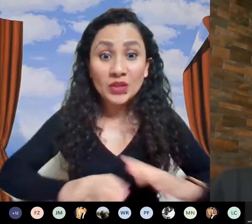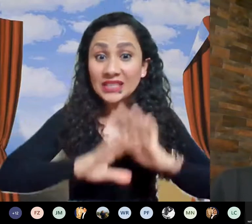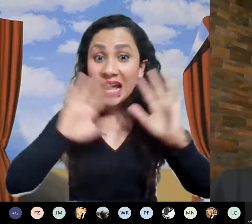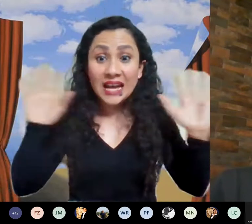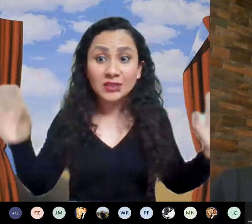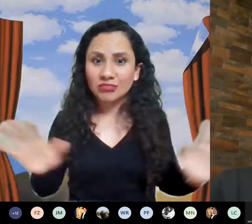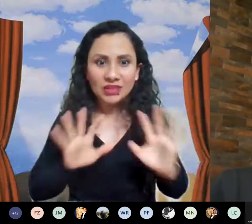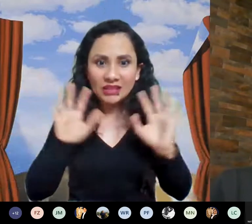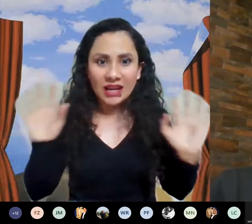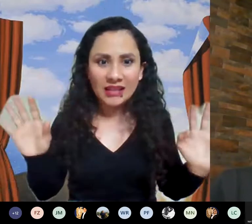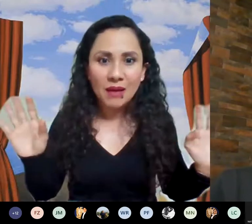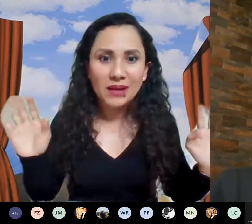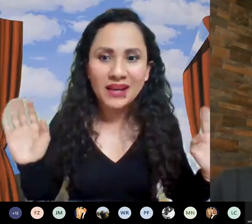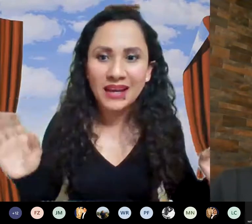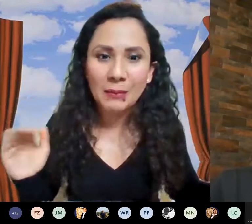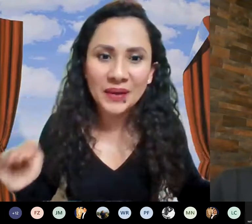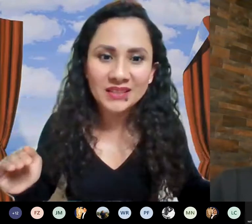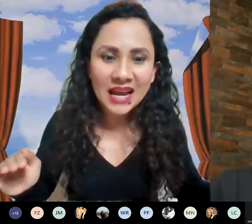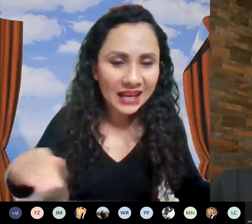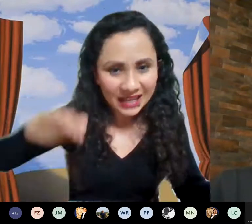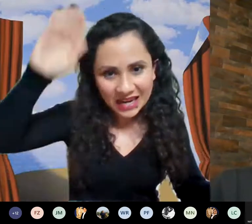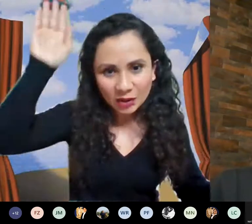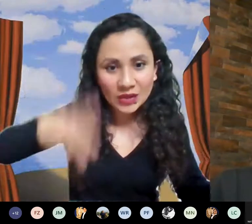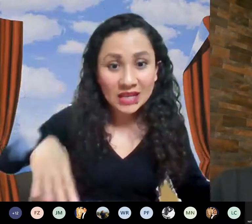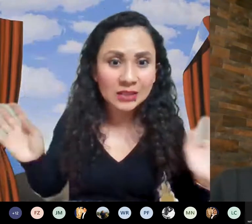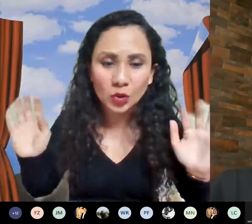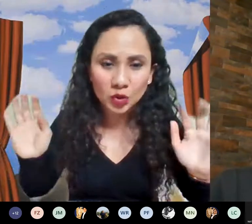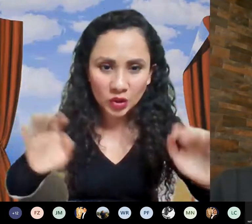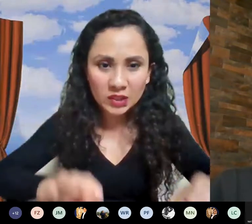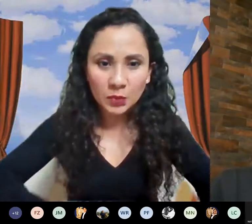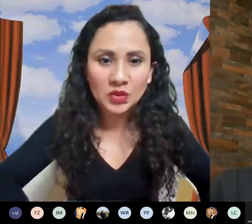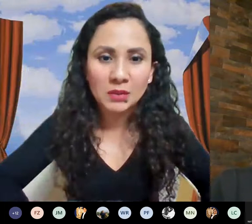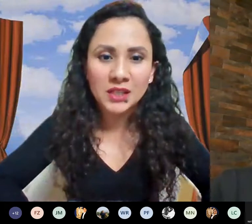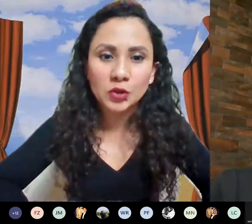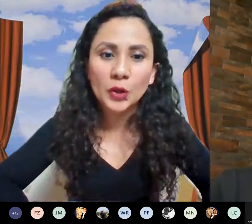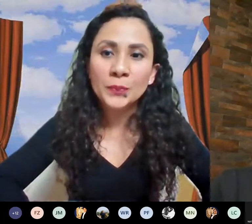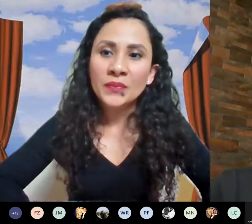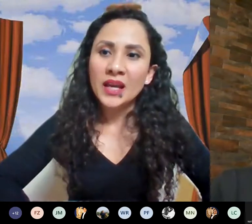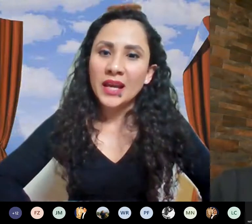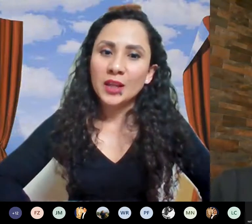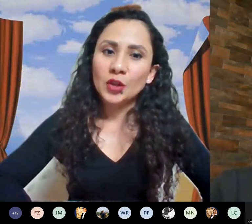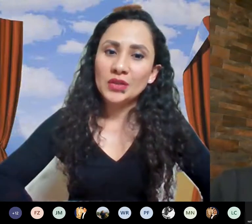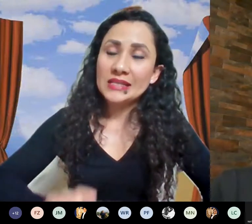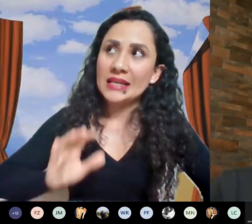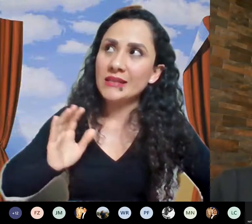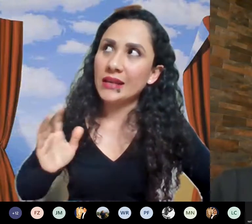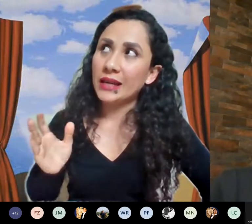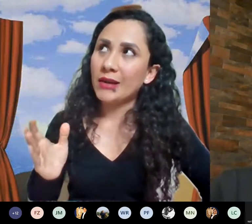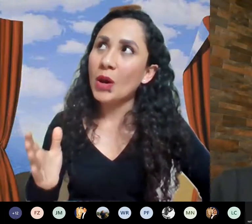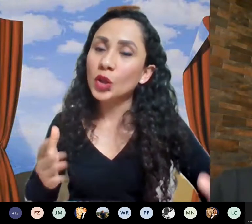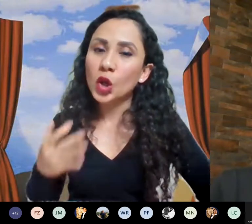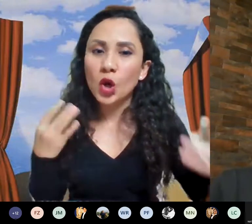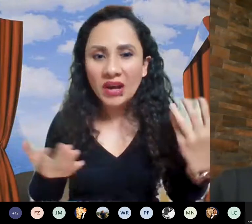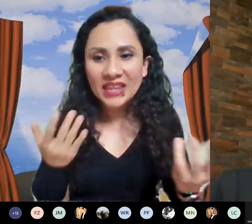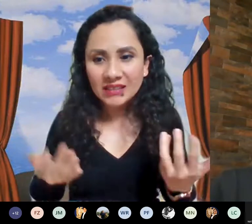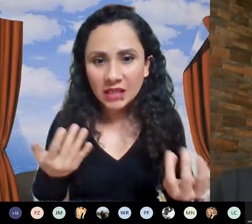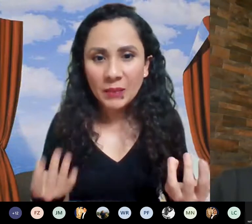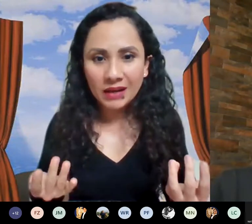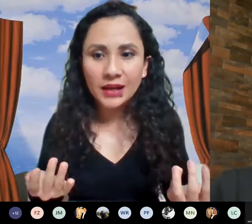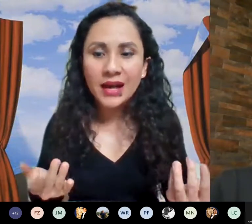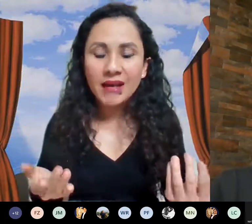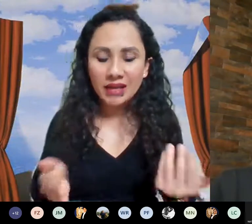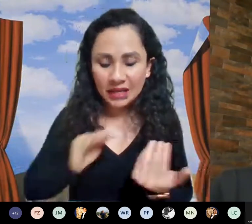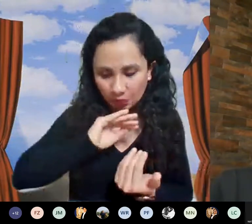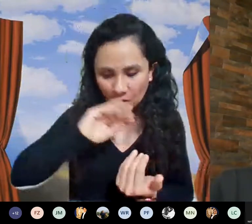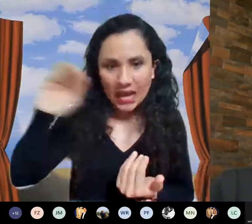pues ya es intratable el pensar en generar todas las soluciones posibles ¿no? entonces cuando lo veo de